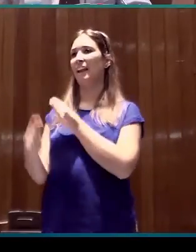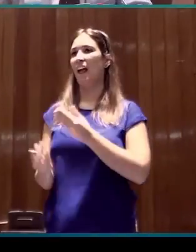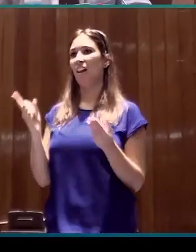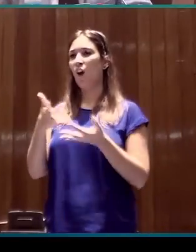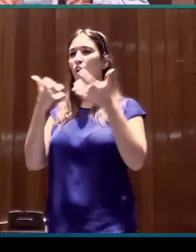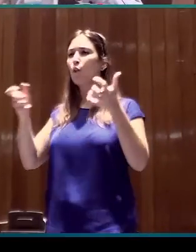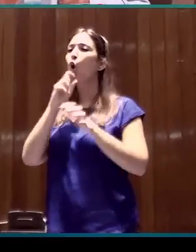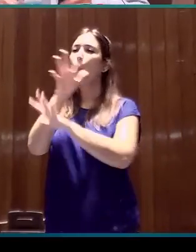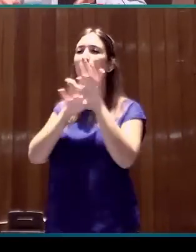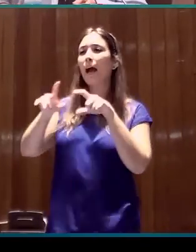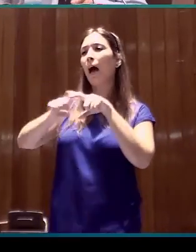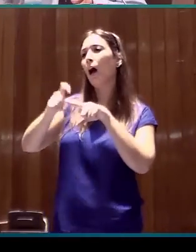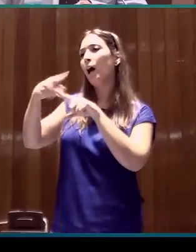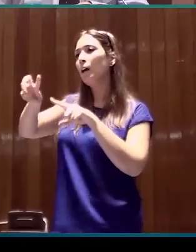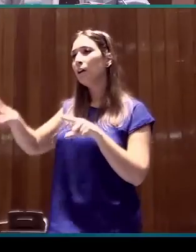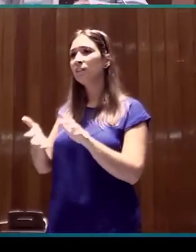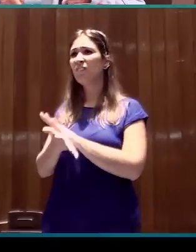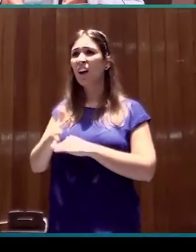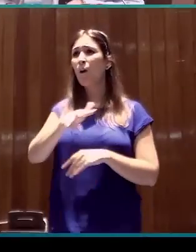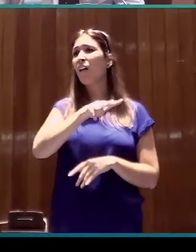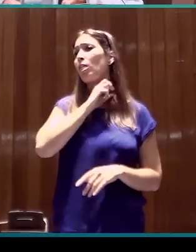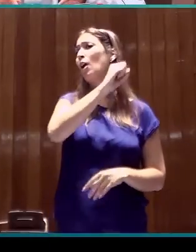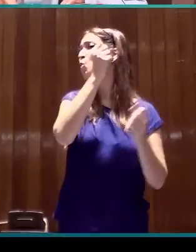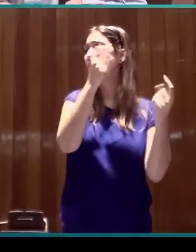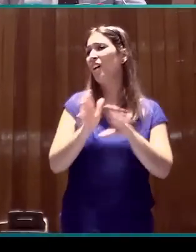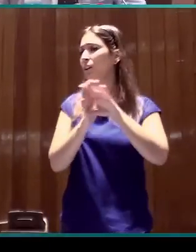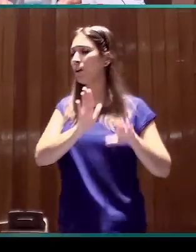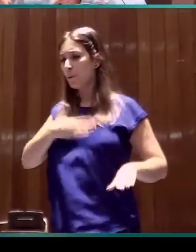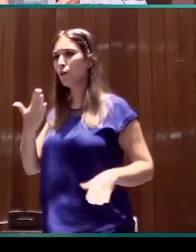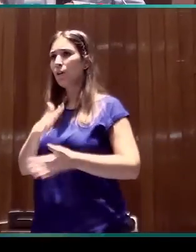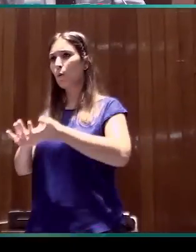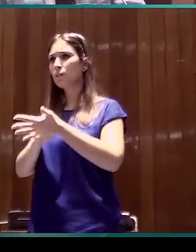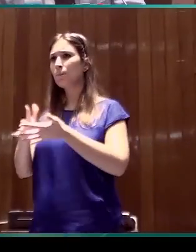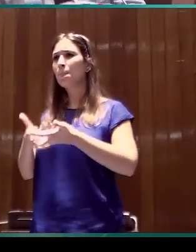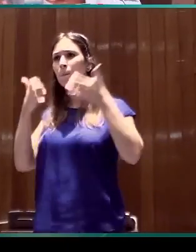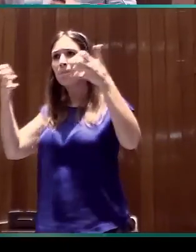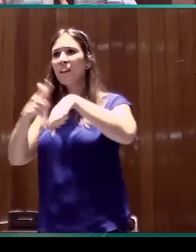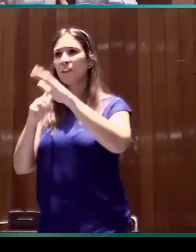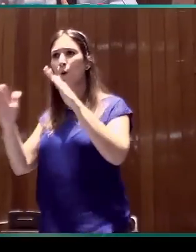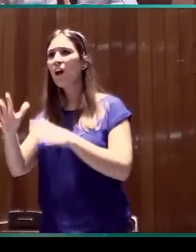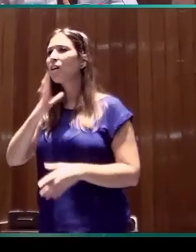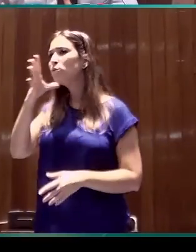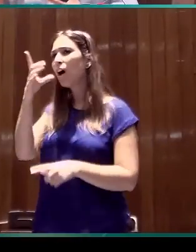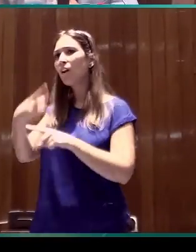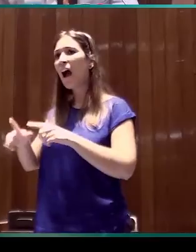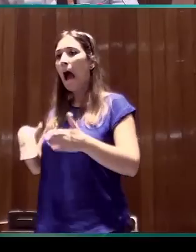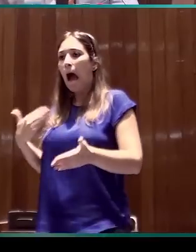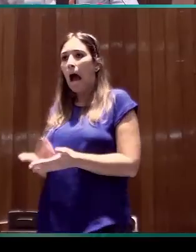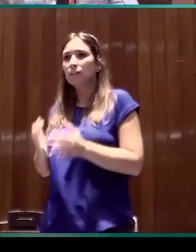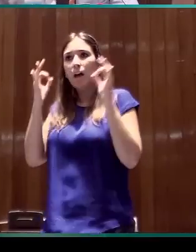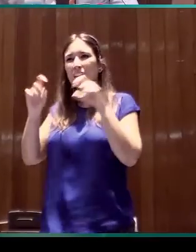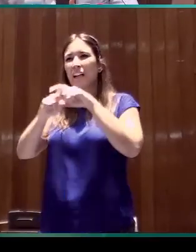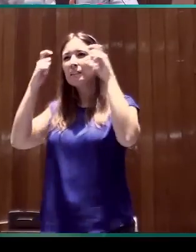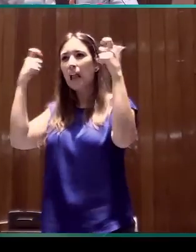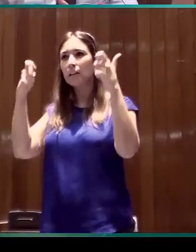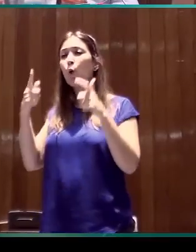oraciones complejas y veamos cómo funcionan las condicionales, las temporales y las causales, las trataremos como una clase porque son una